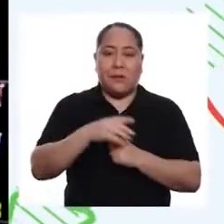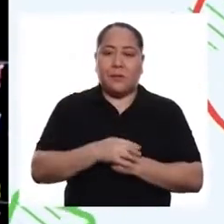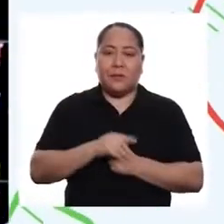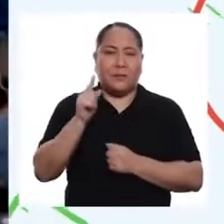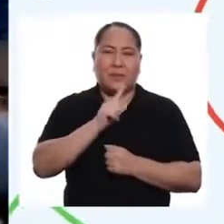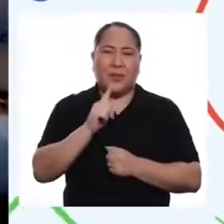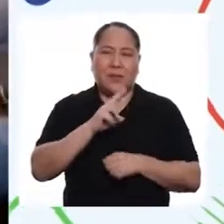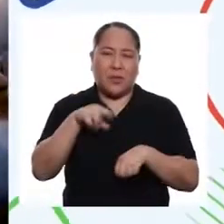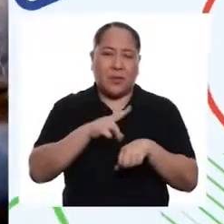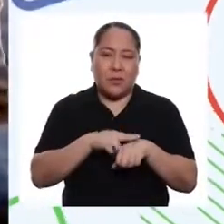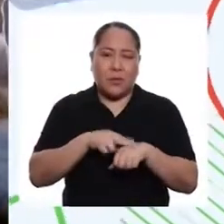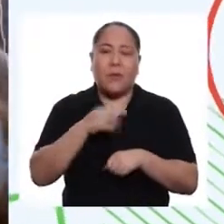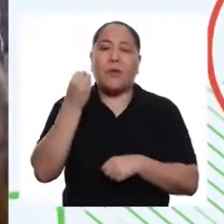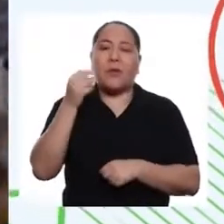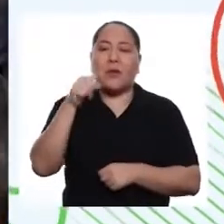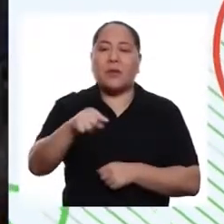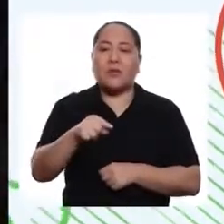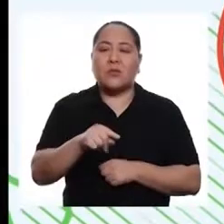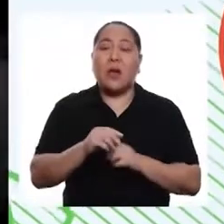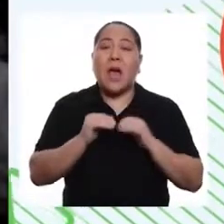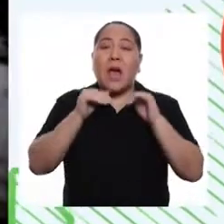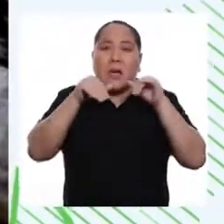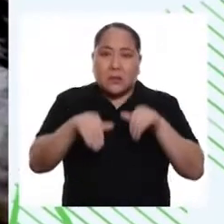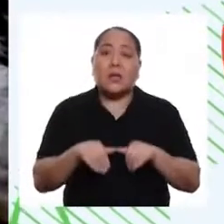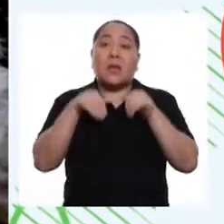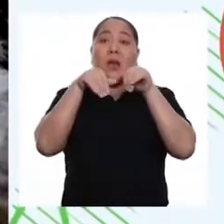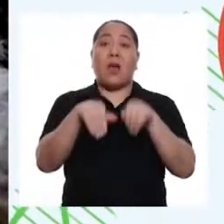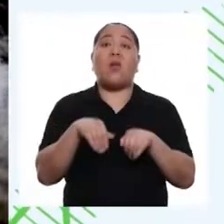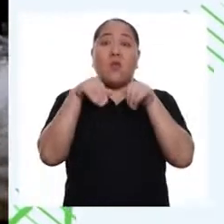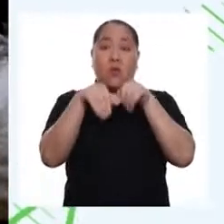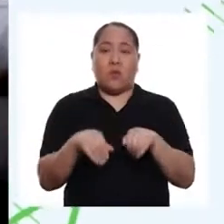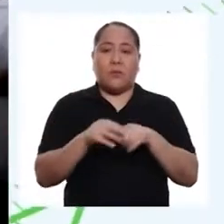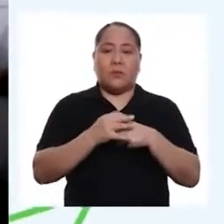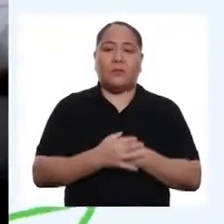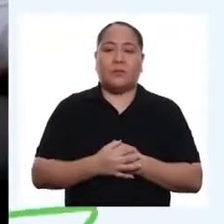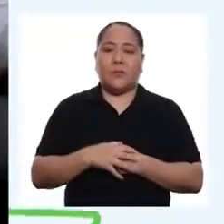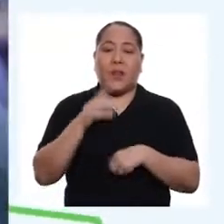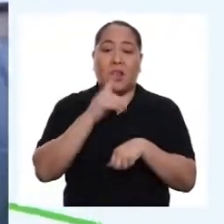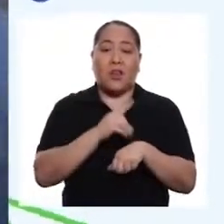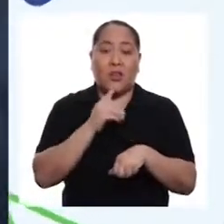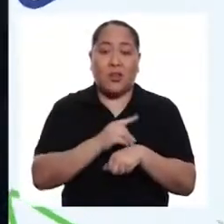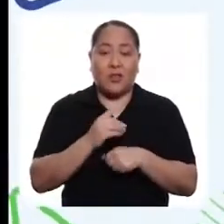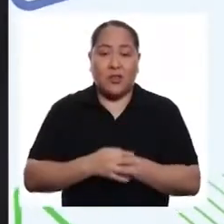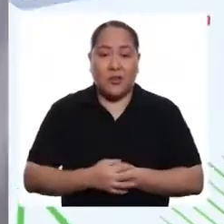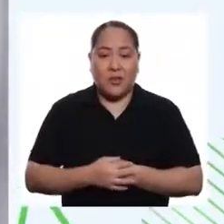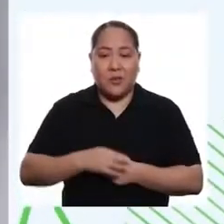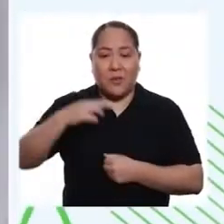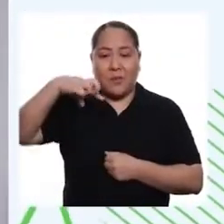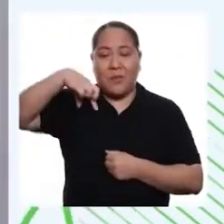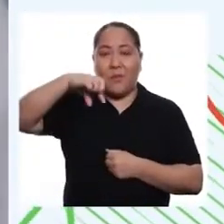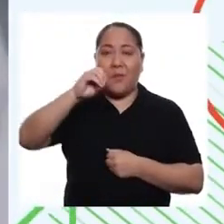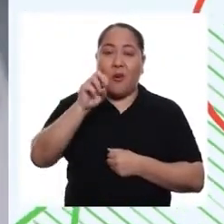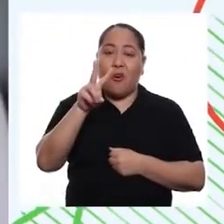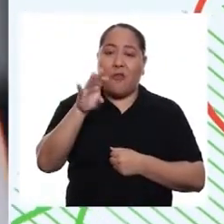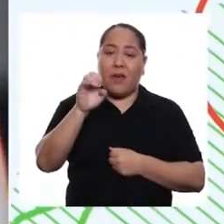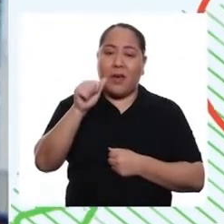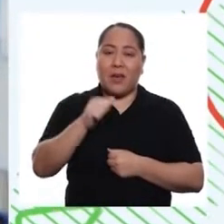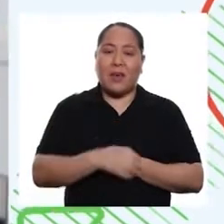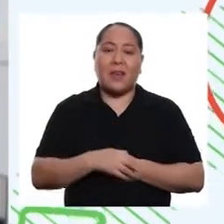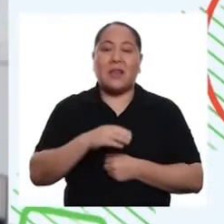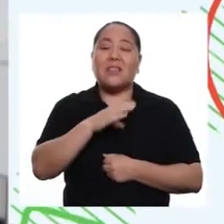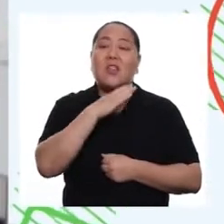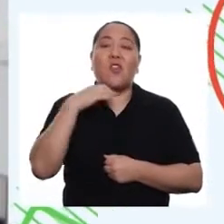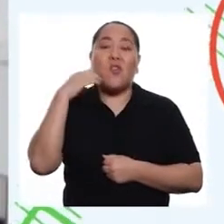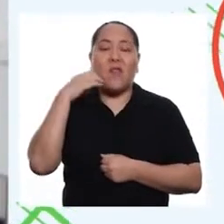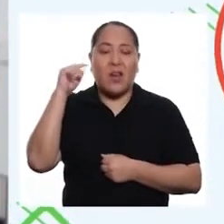El paciente no es el habitual, ya que se trata de un canguro. El Dr. Pobea es cubano. Estudió en la